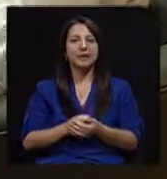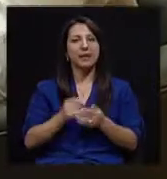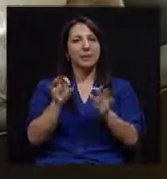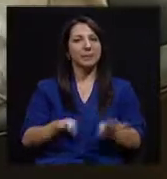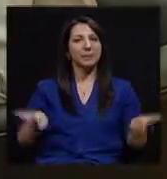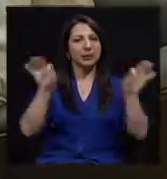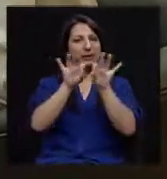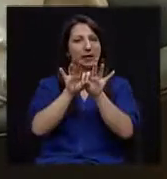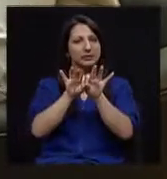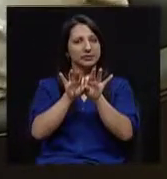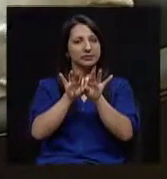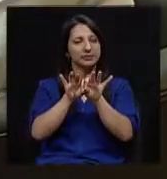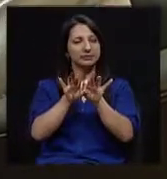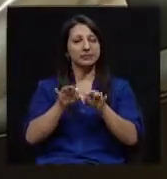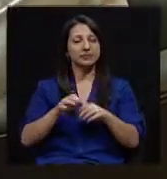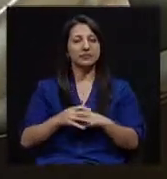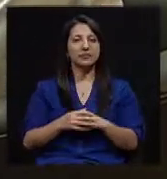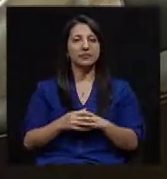muy importante.